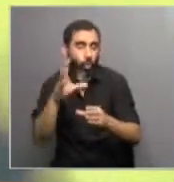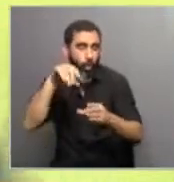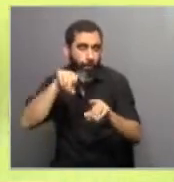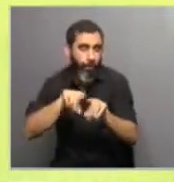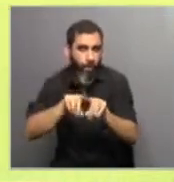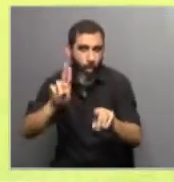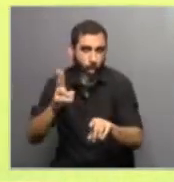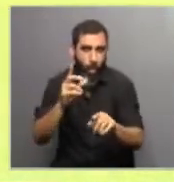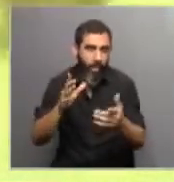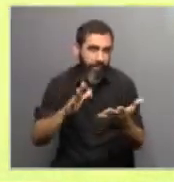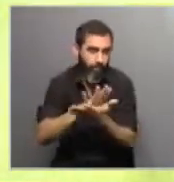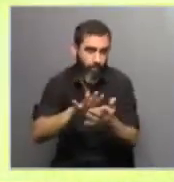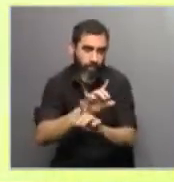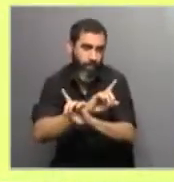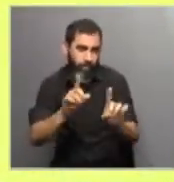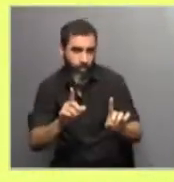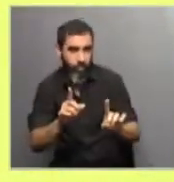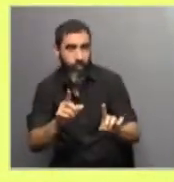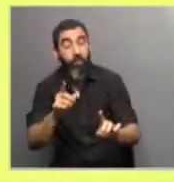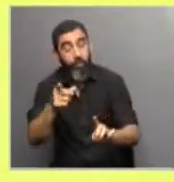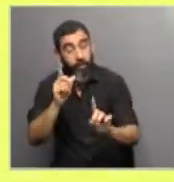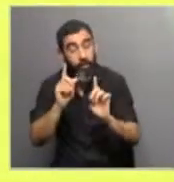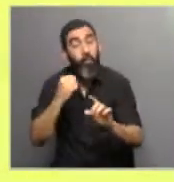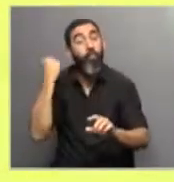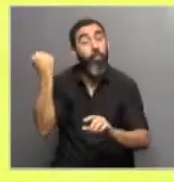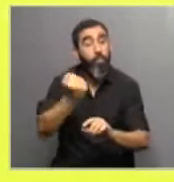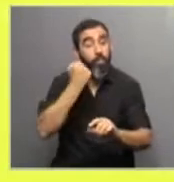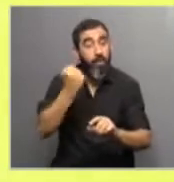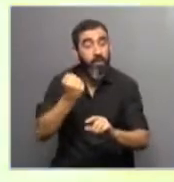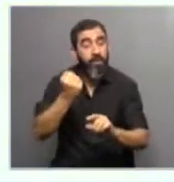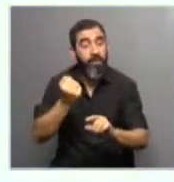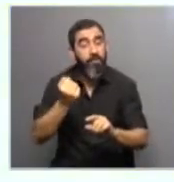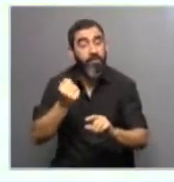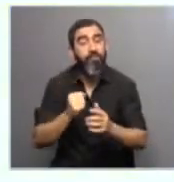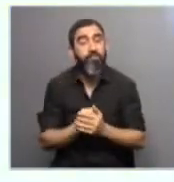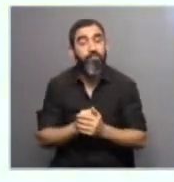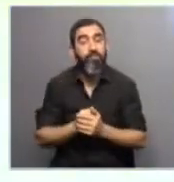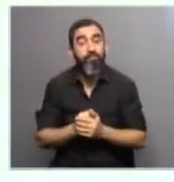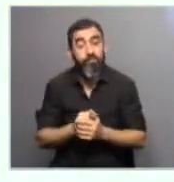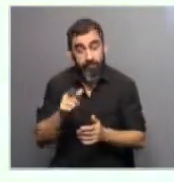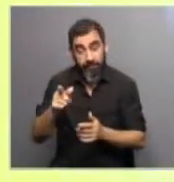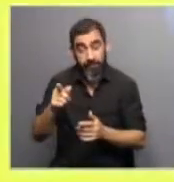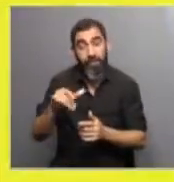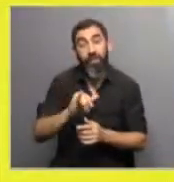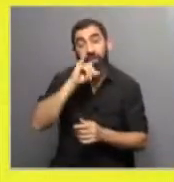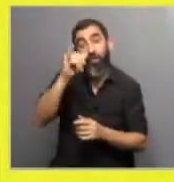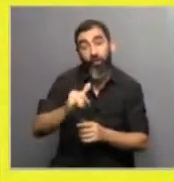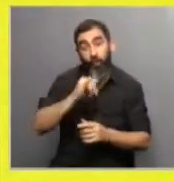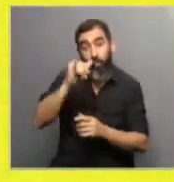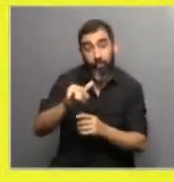Uruguay. En ese sentido creo que es muy importante el mensaje de que este informe no